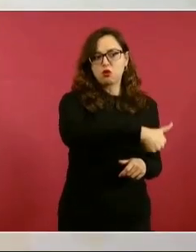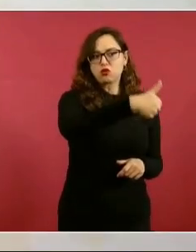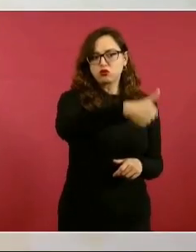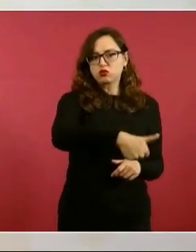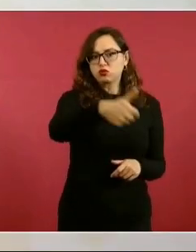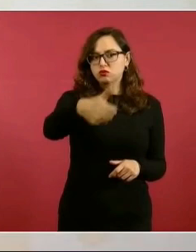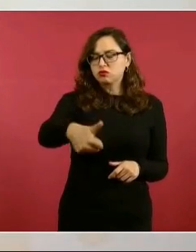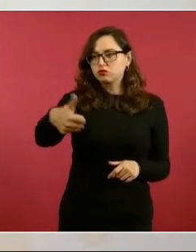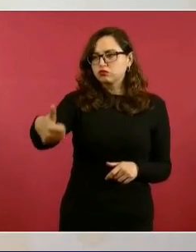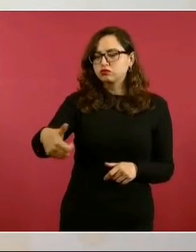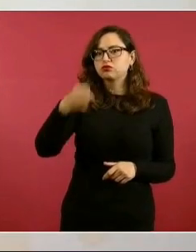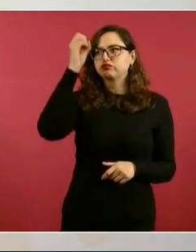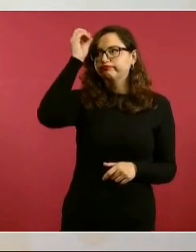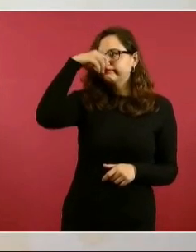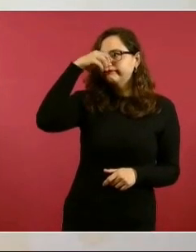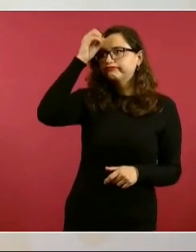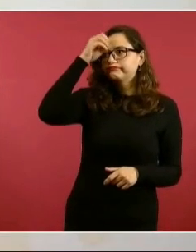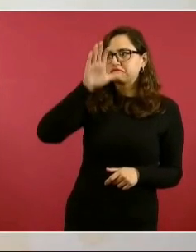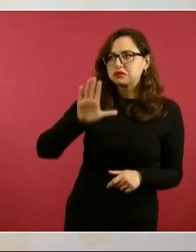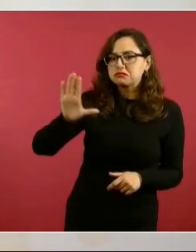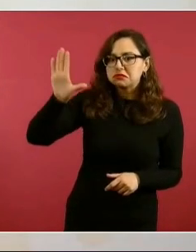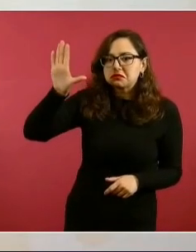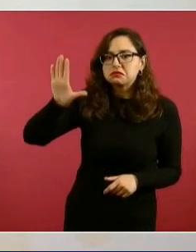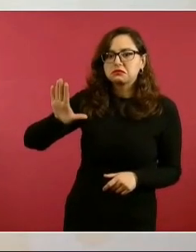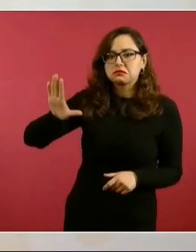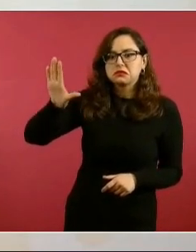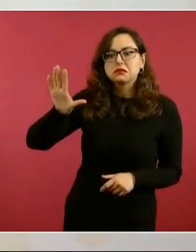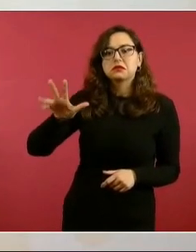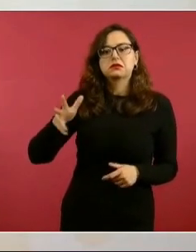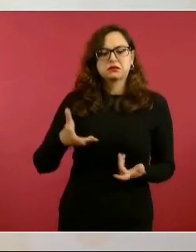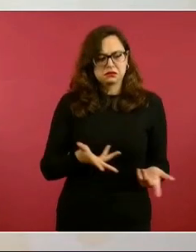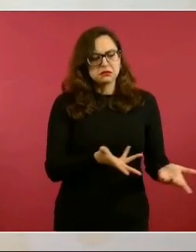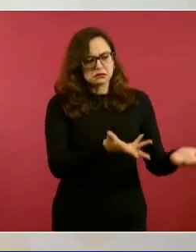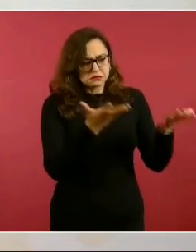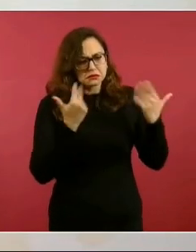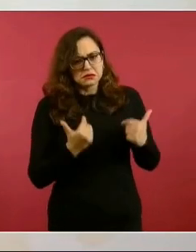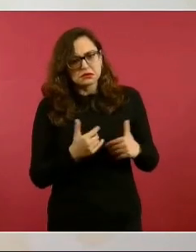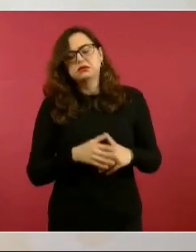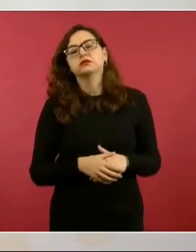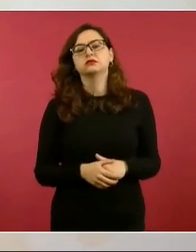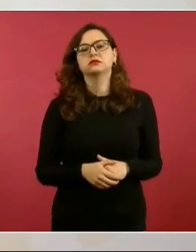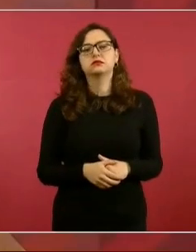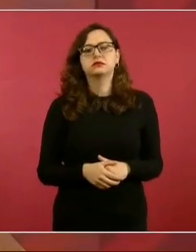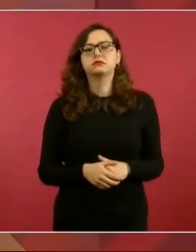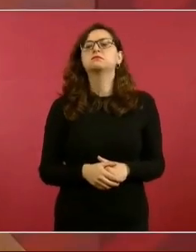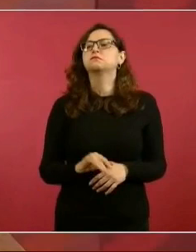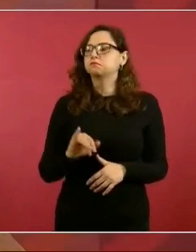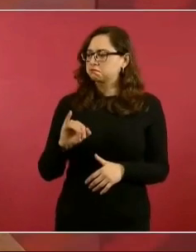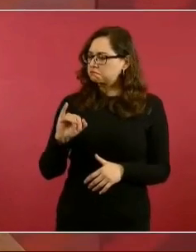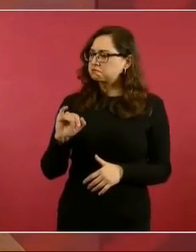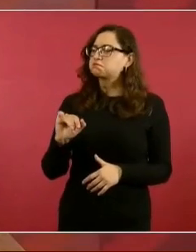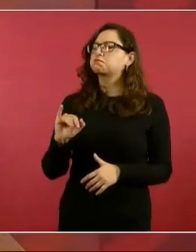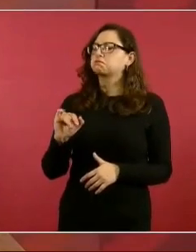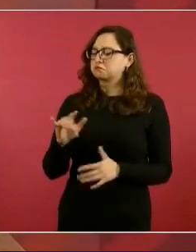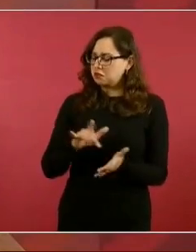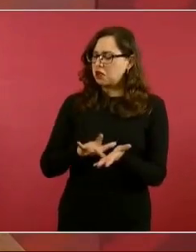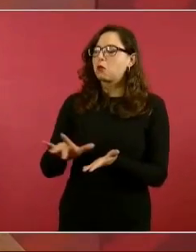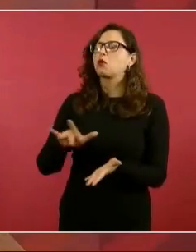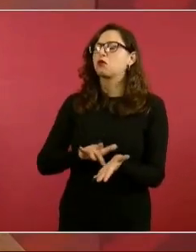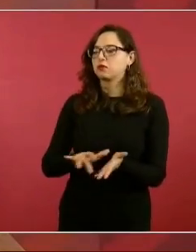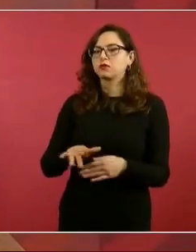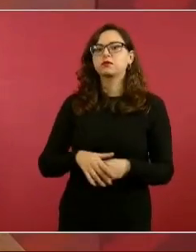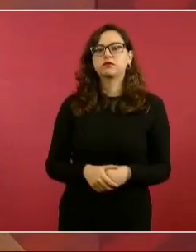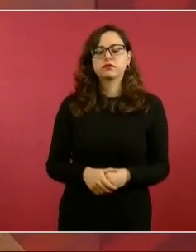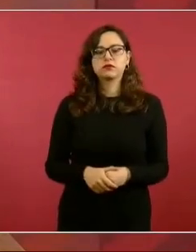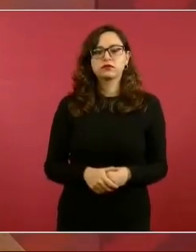nosotros apoyamos.